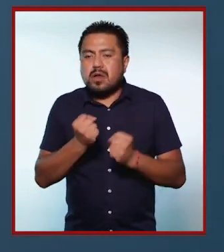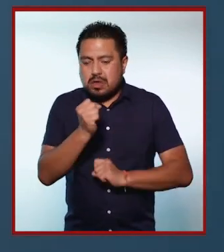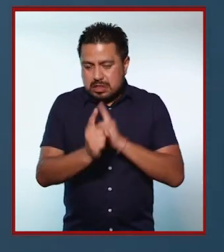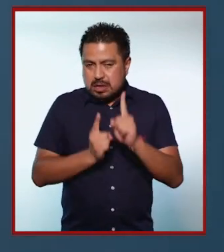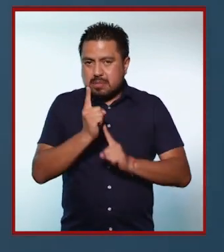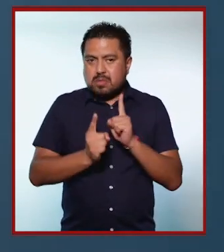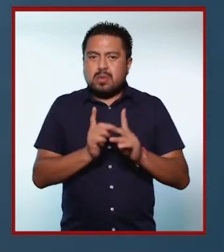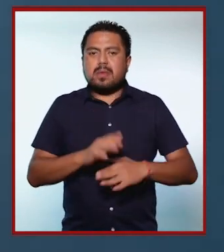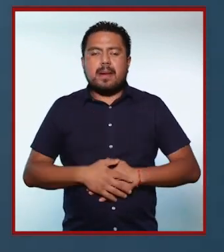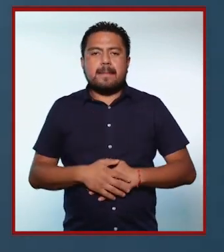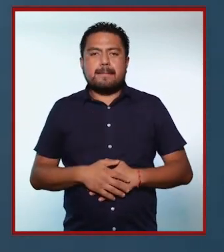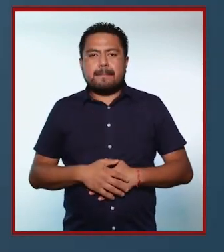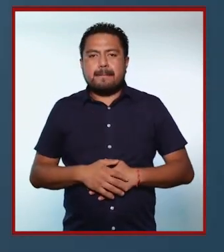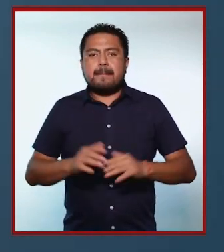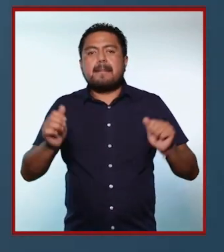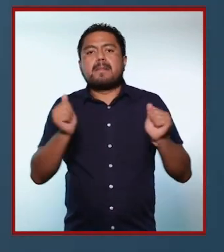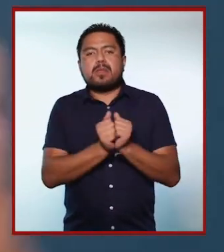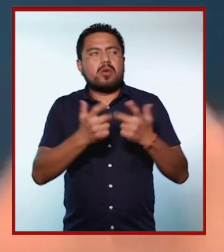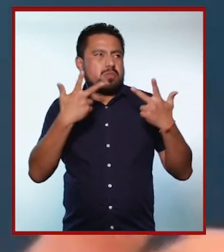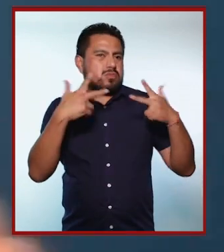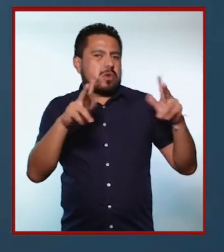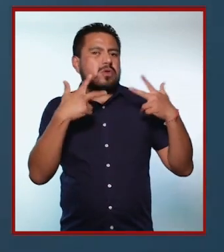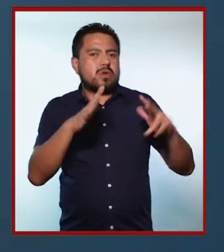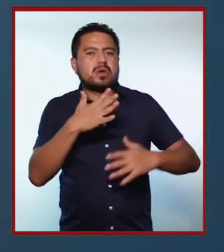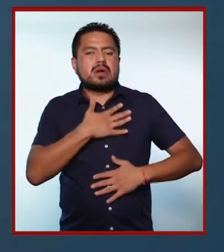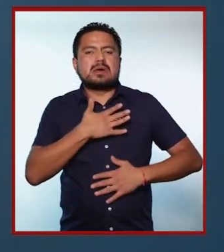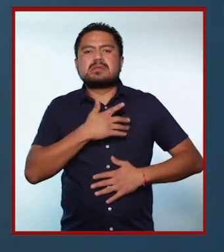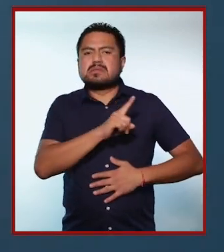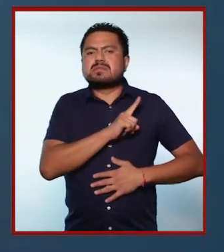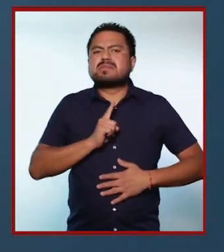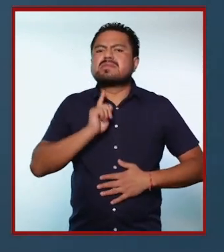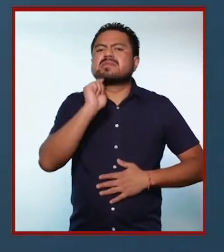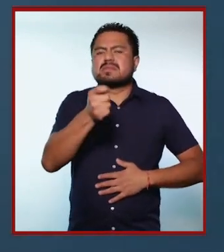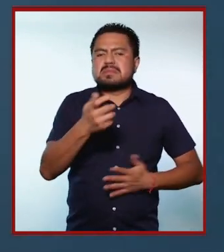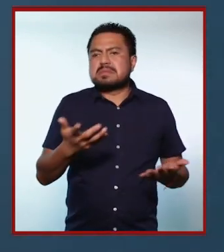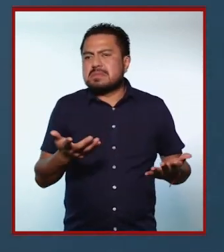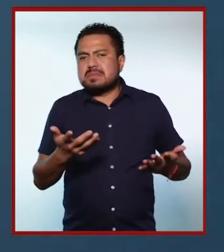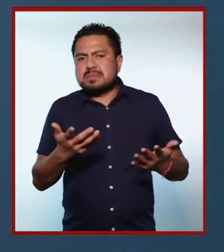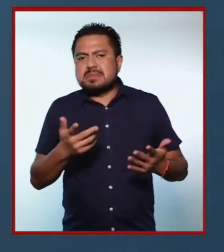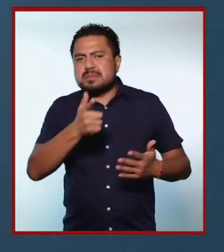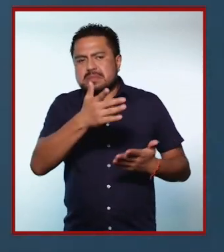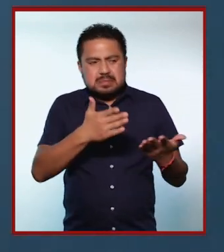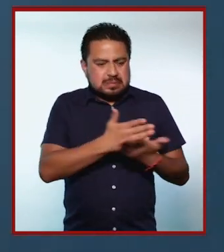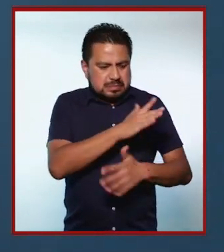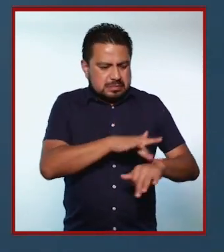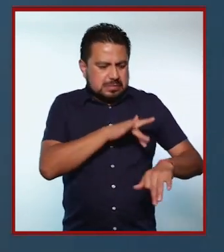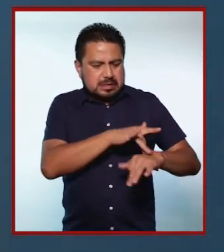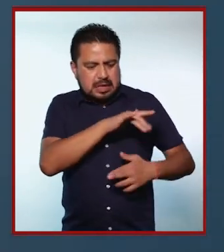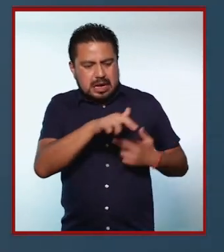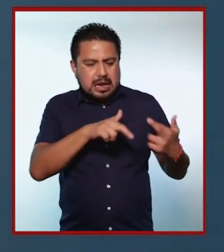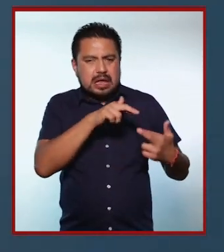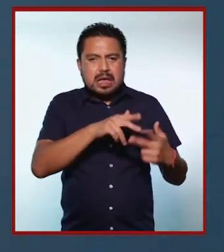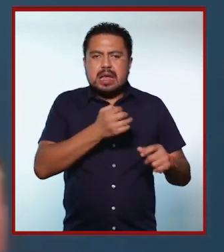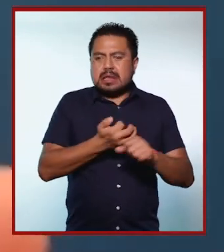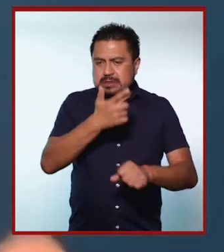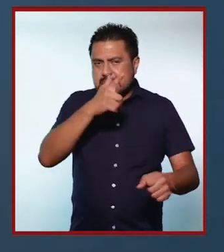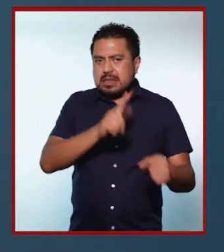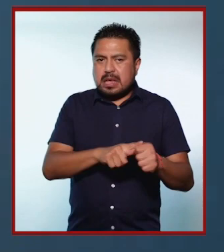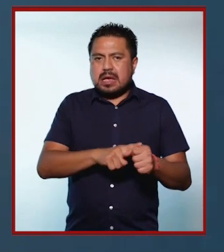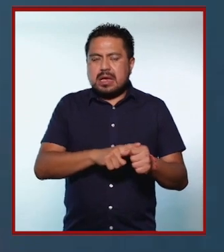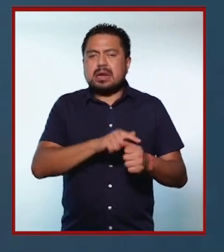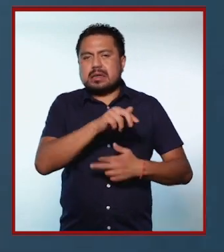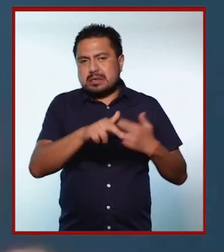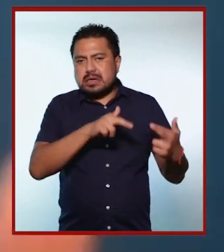fuerte en el ámbito deportivo. En el caso del voleibol, tienes que pasar por etapas regionales,